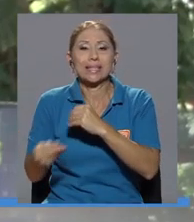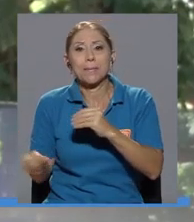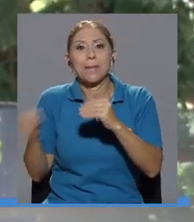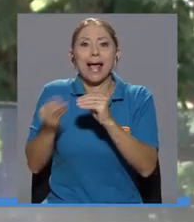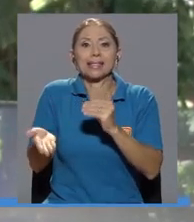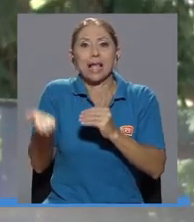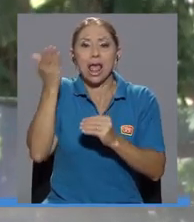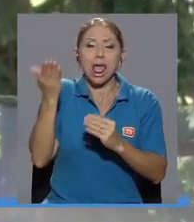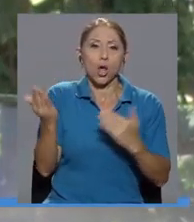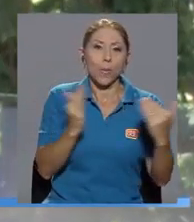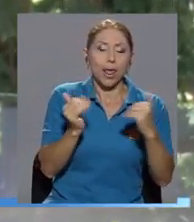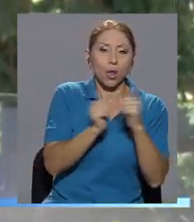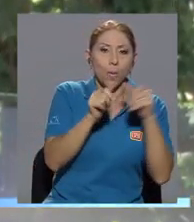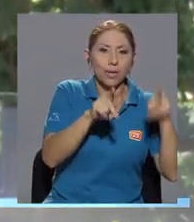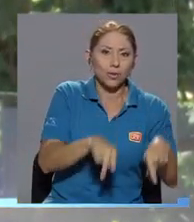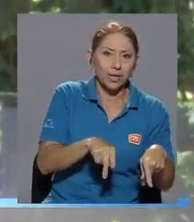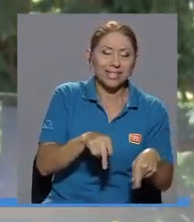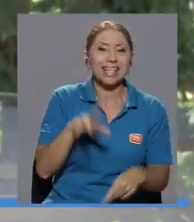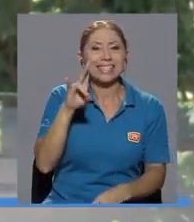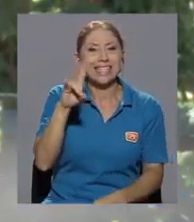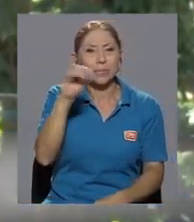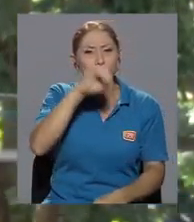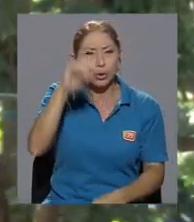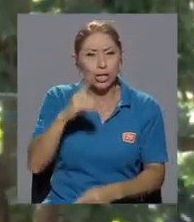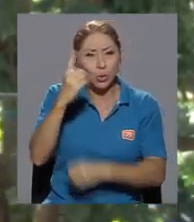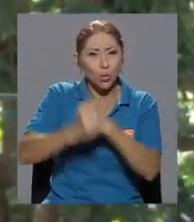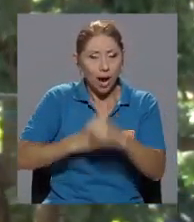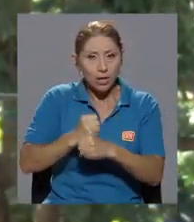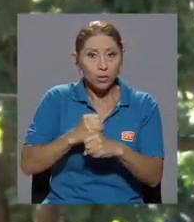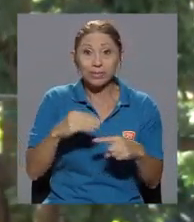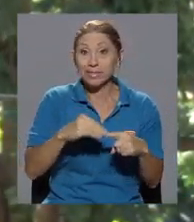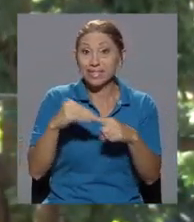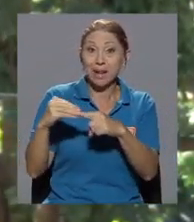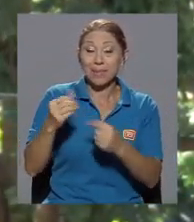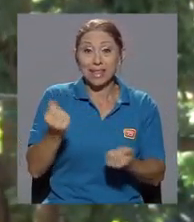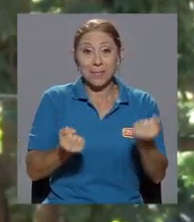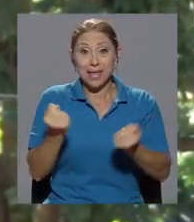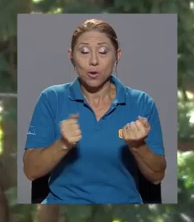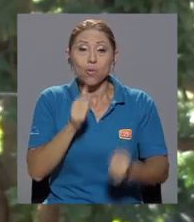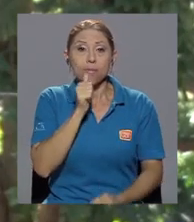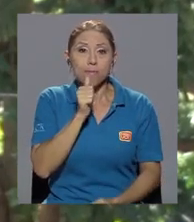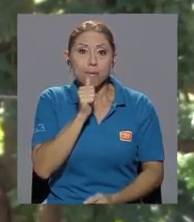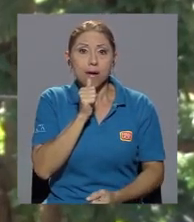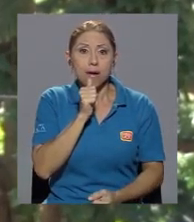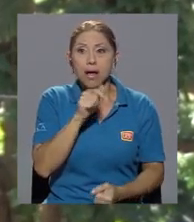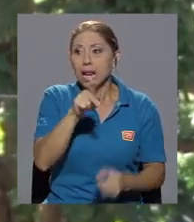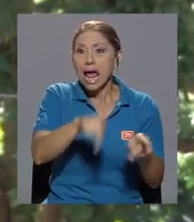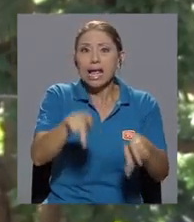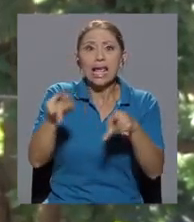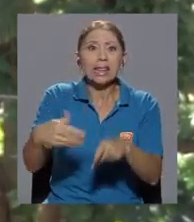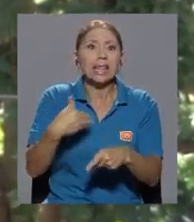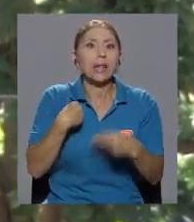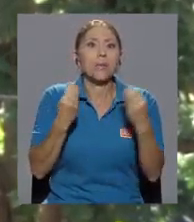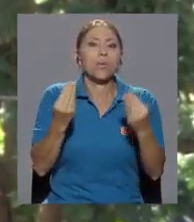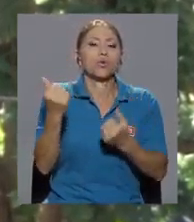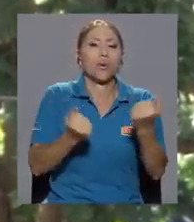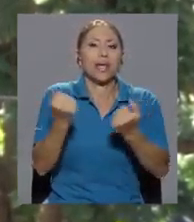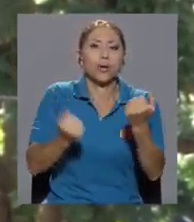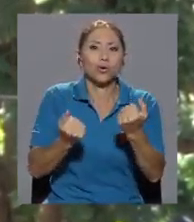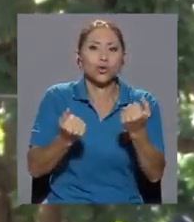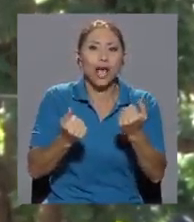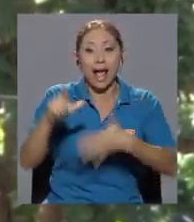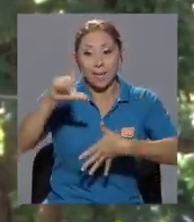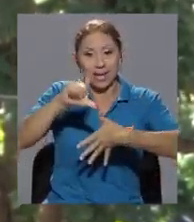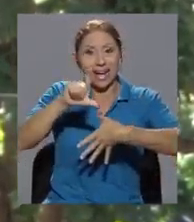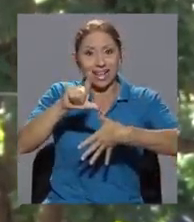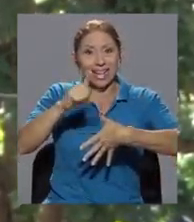% al año, particularmente en vehículos particulares, una gran apuesta, la gente tiene muchos vehículos, somos el tercer país de América Latina con